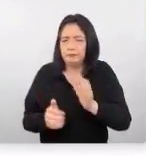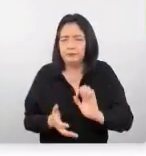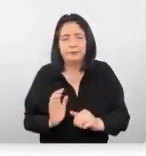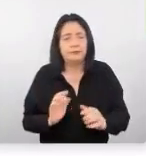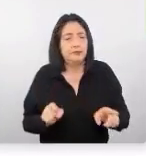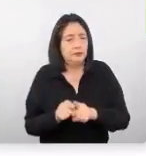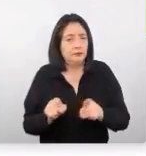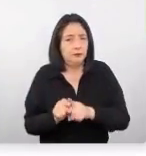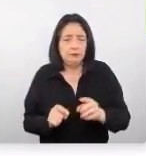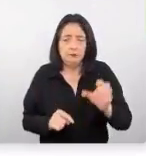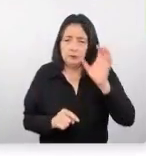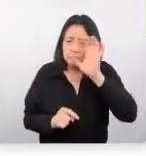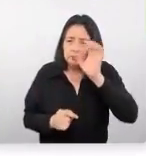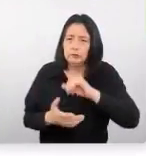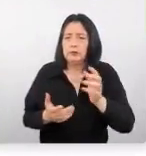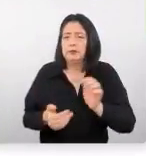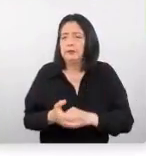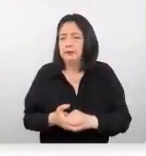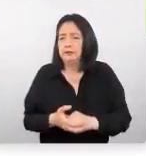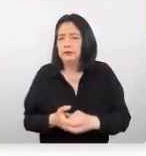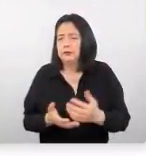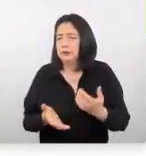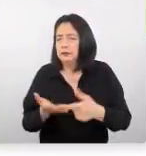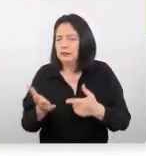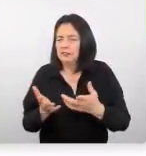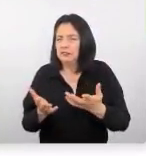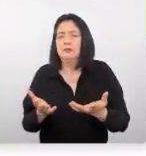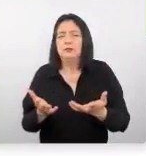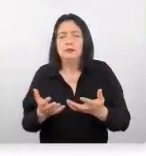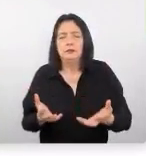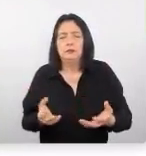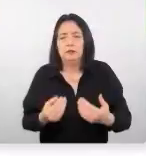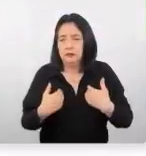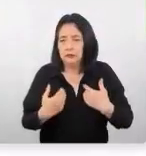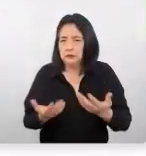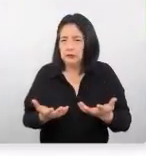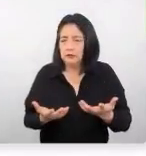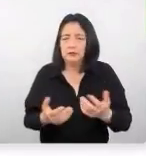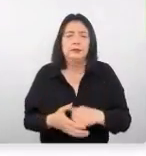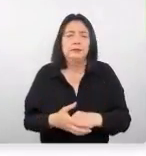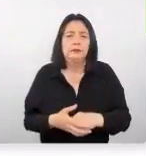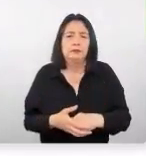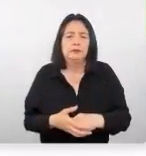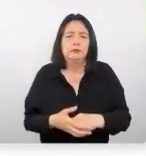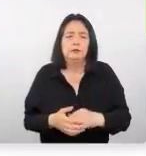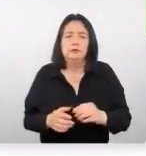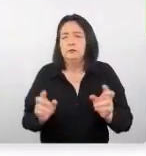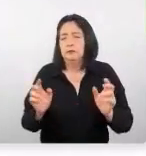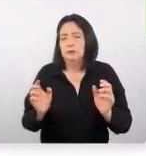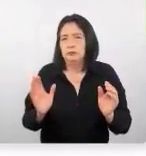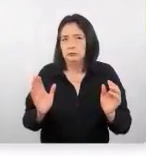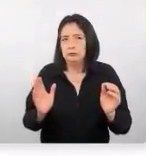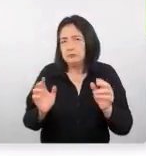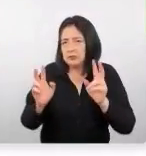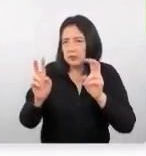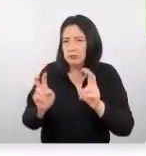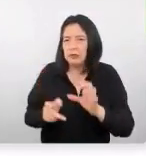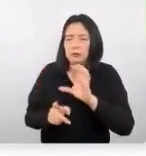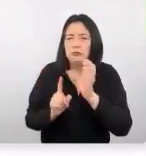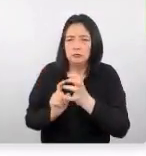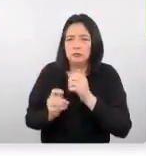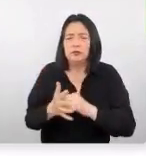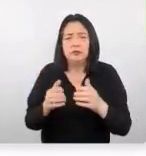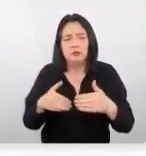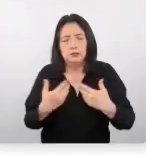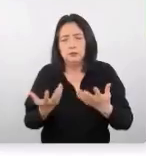van a buscar opciones que también tengan algún contenido cultural y que puedan dejar